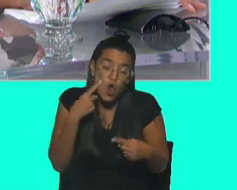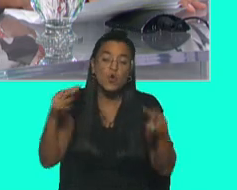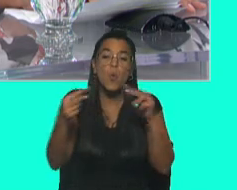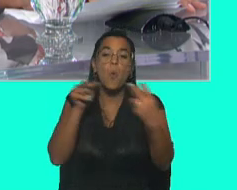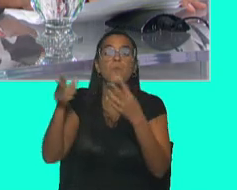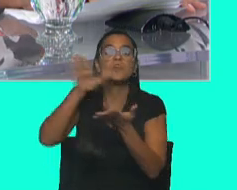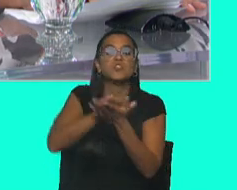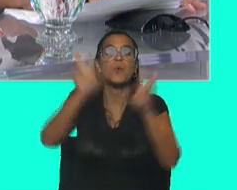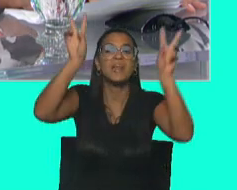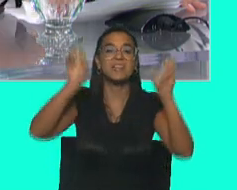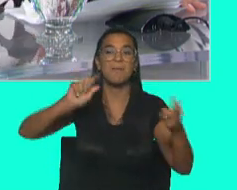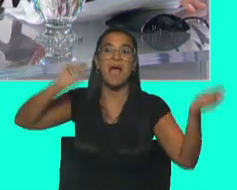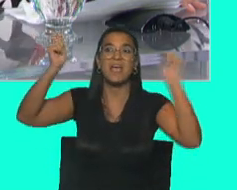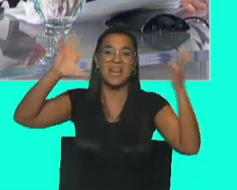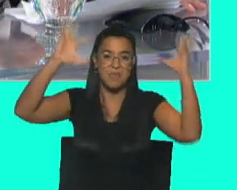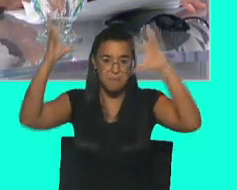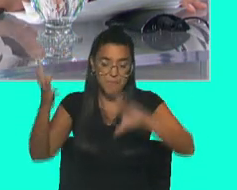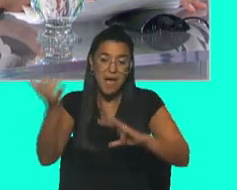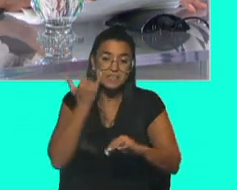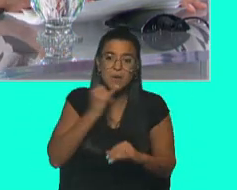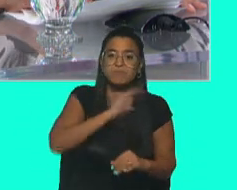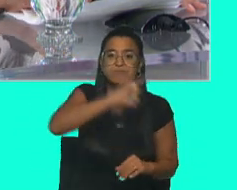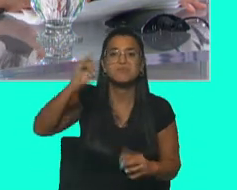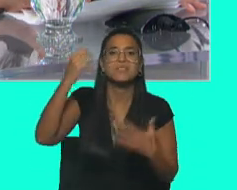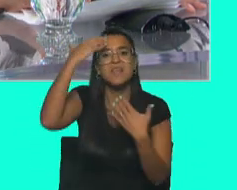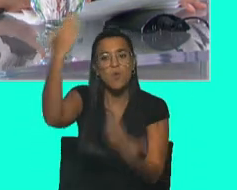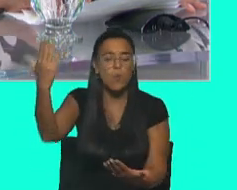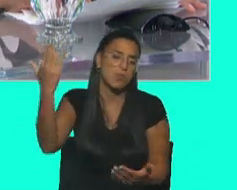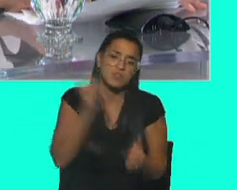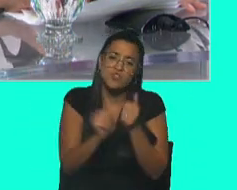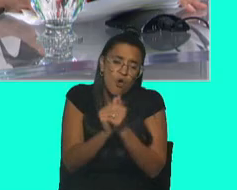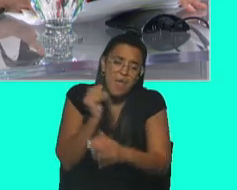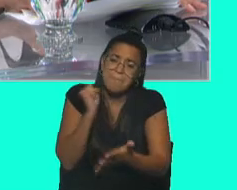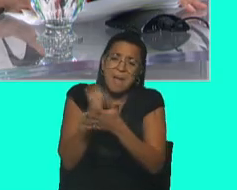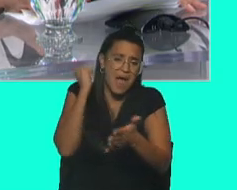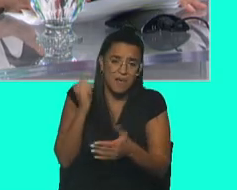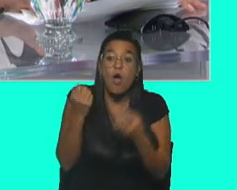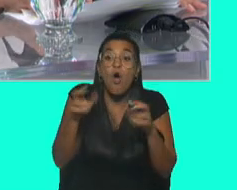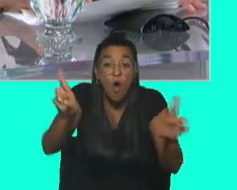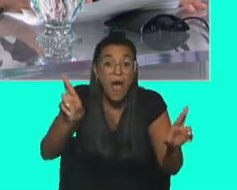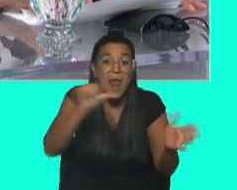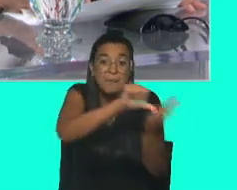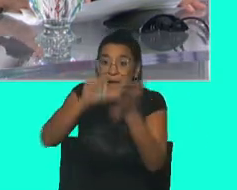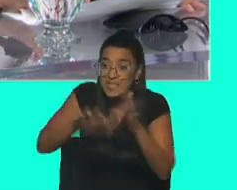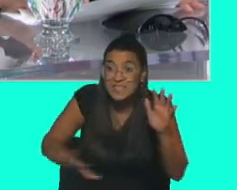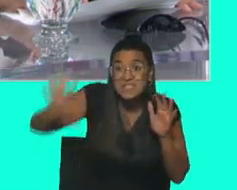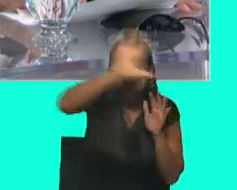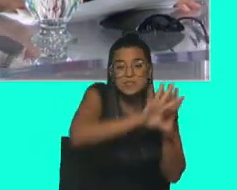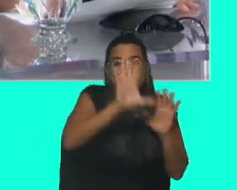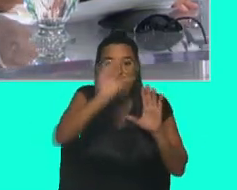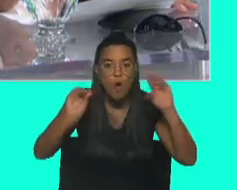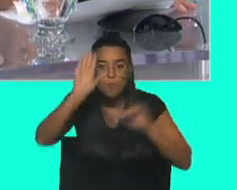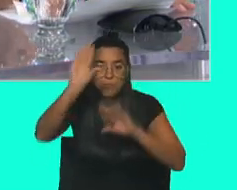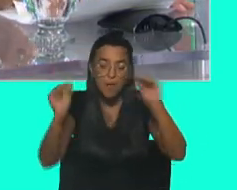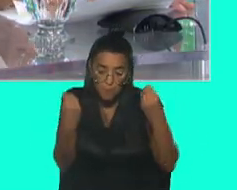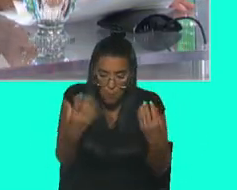cambio climático, así que ya le hicimos llegar este saludo, es histórico. Ojalá que los países de la región imitaran esto, porque los pueblos indígenas son